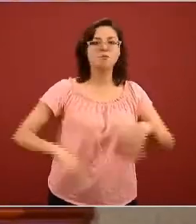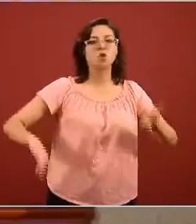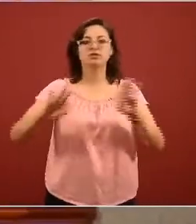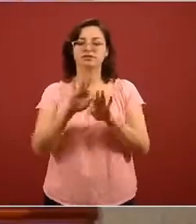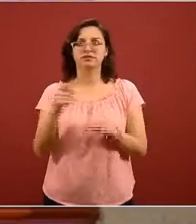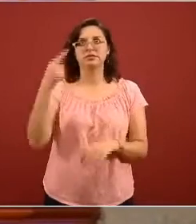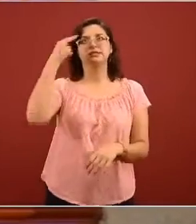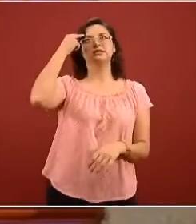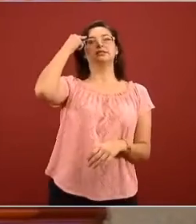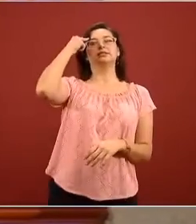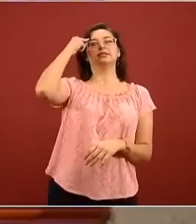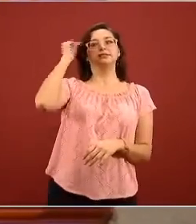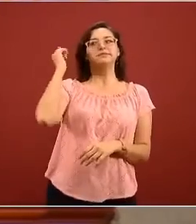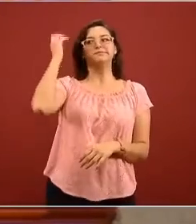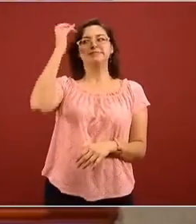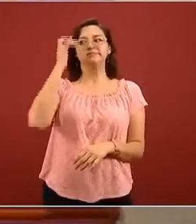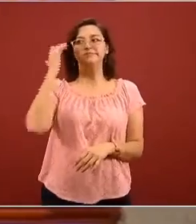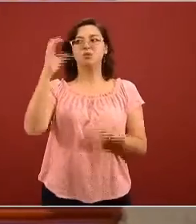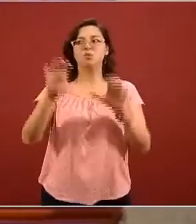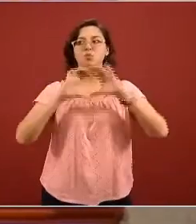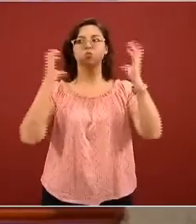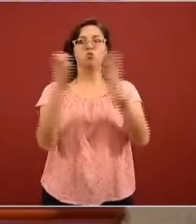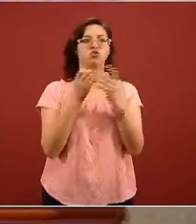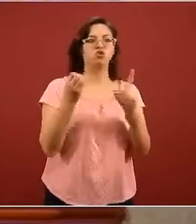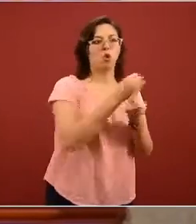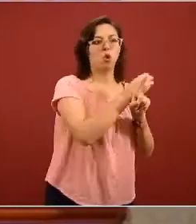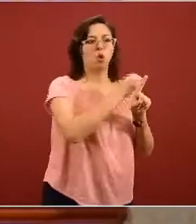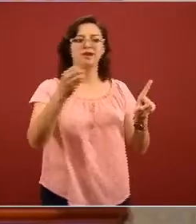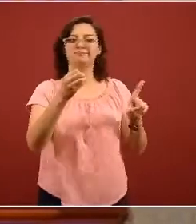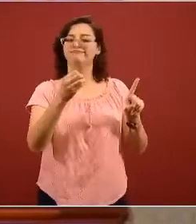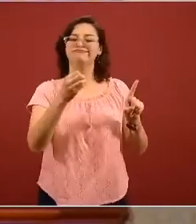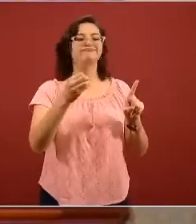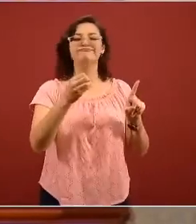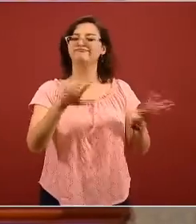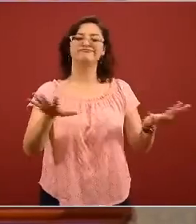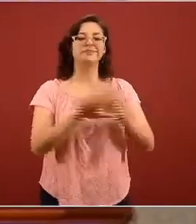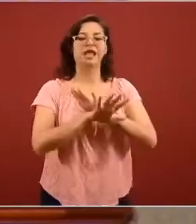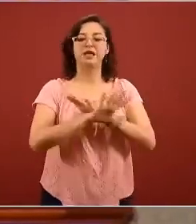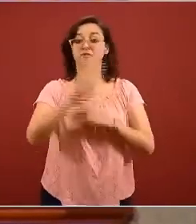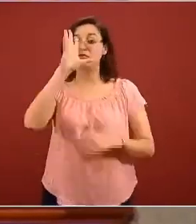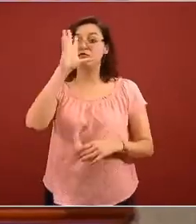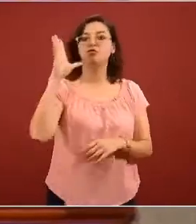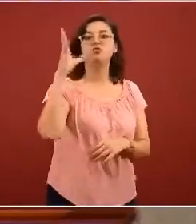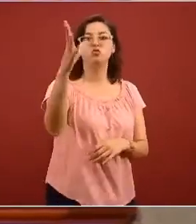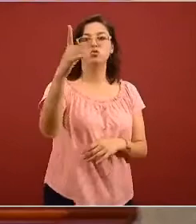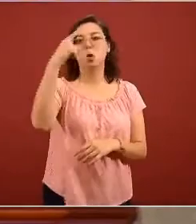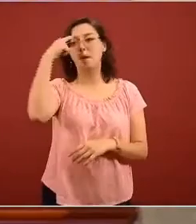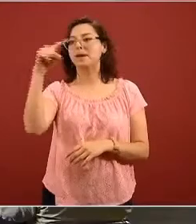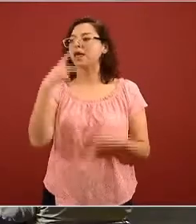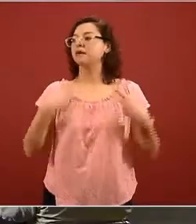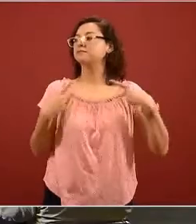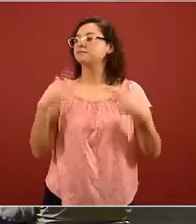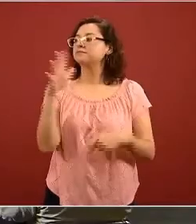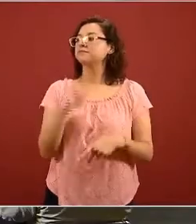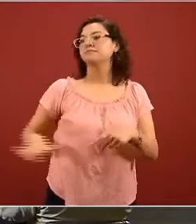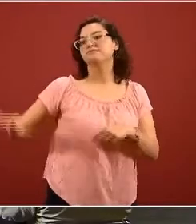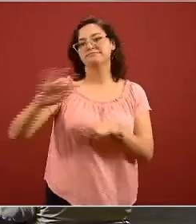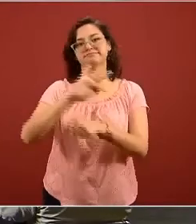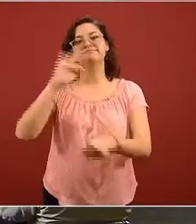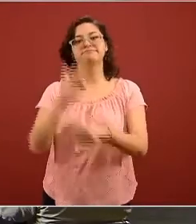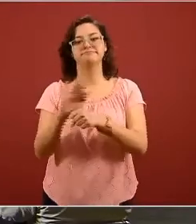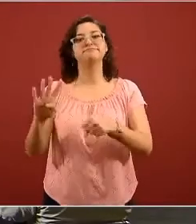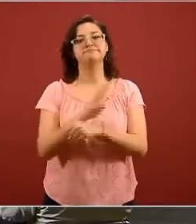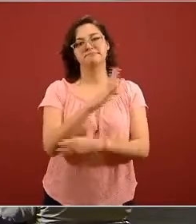repensar este orden mundial y prevenir de cara al futuro en favor del bienestar social y del cuidado